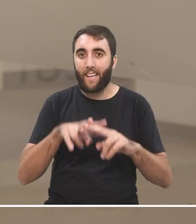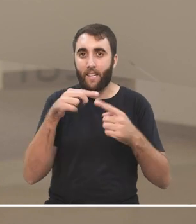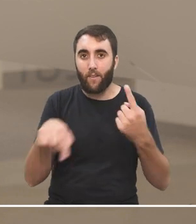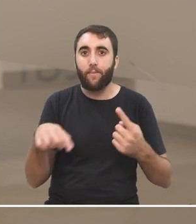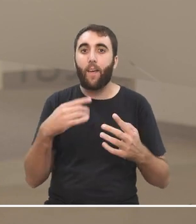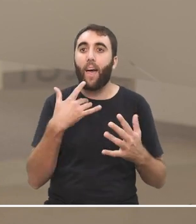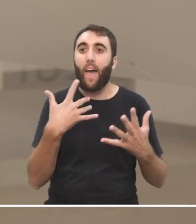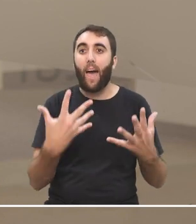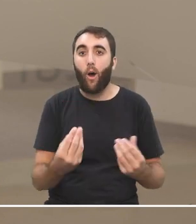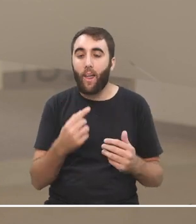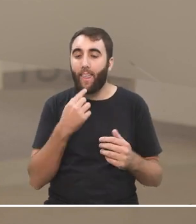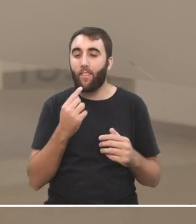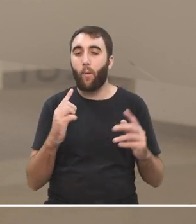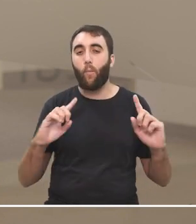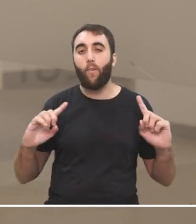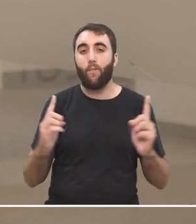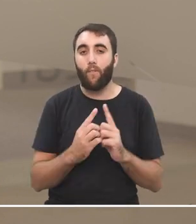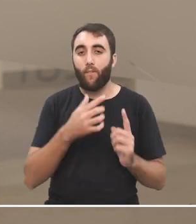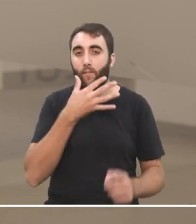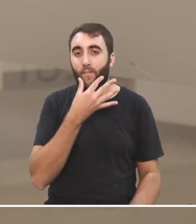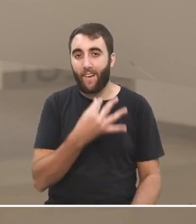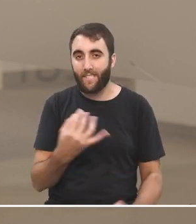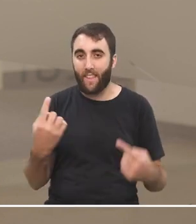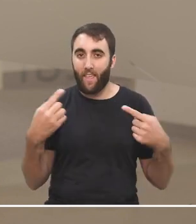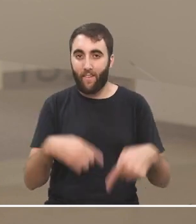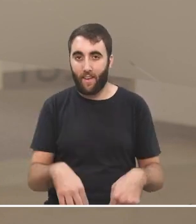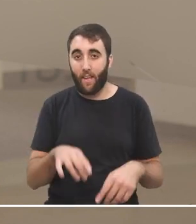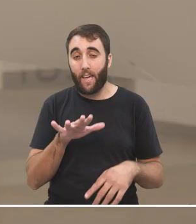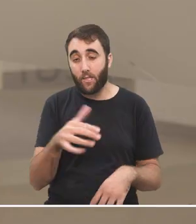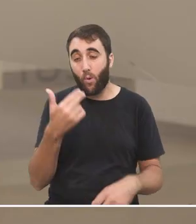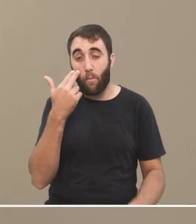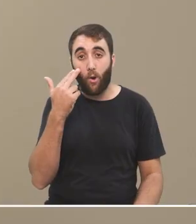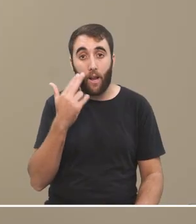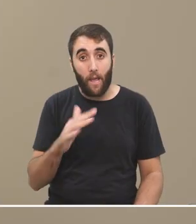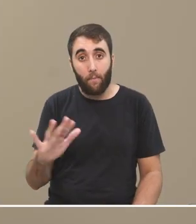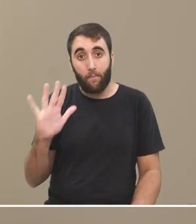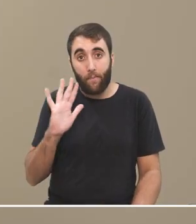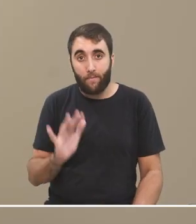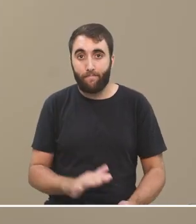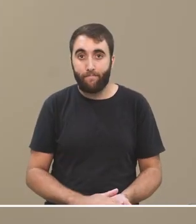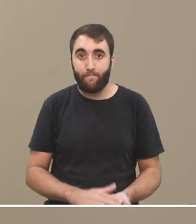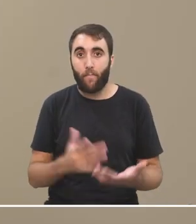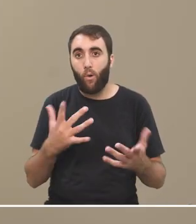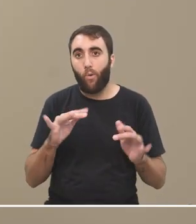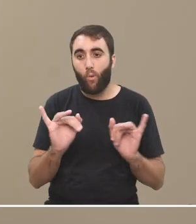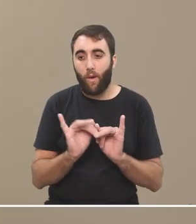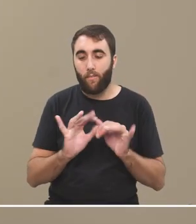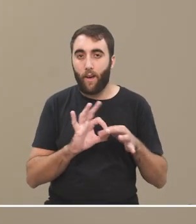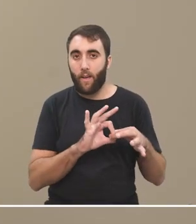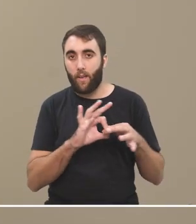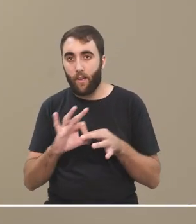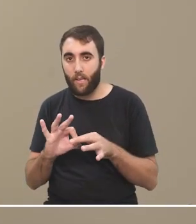simplificar enormemente el debate y a moralizarlo y eso creo que es un problema sobre el vivir en modo wifi la